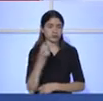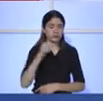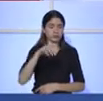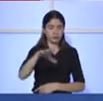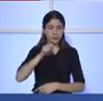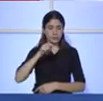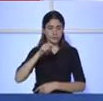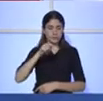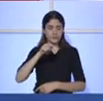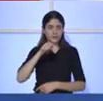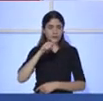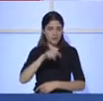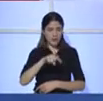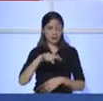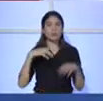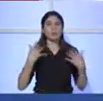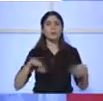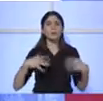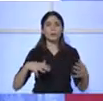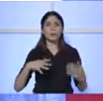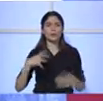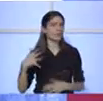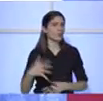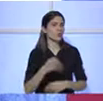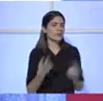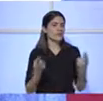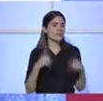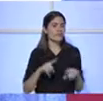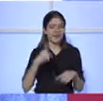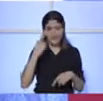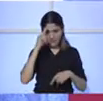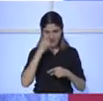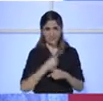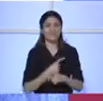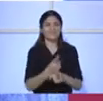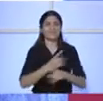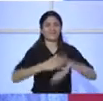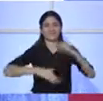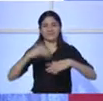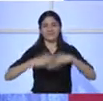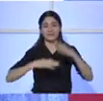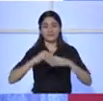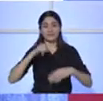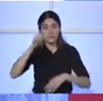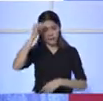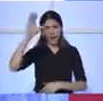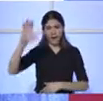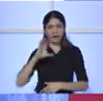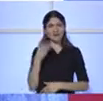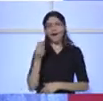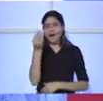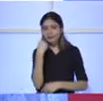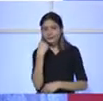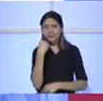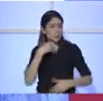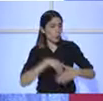millones? En una sola entrega, una sola devolución. Que van a ser reutilizados y hoy el Ministro va a anunciar para qué obras, ¿verdad? Porque es de suma